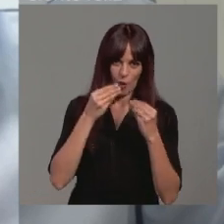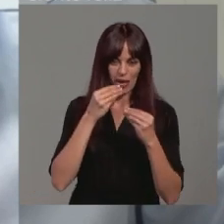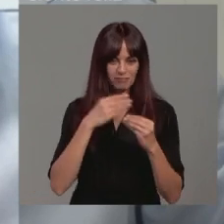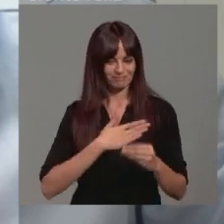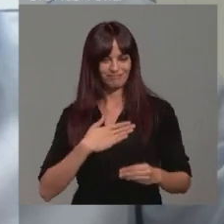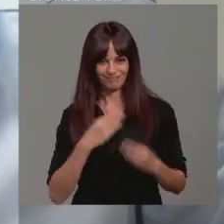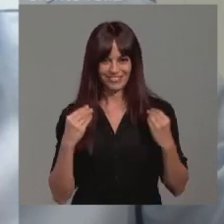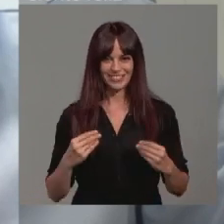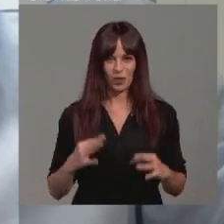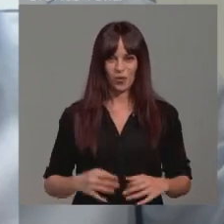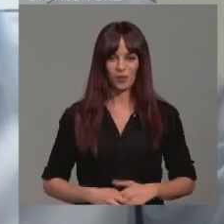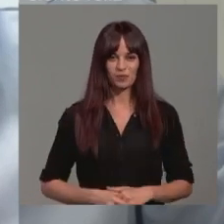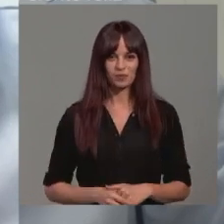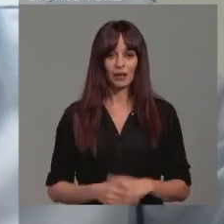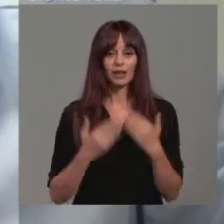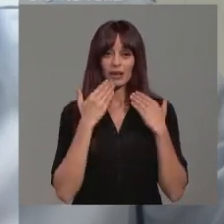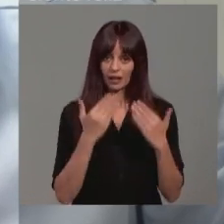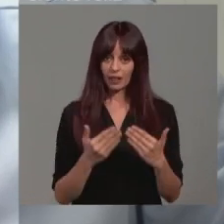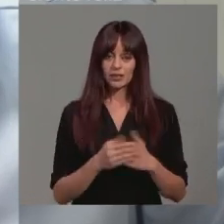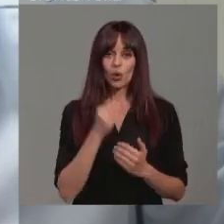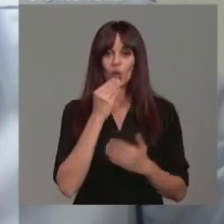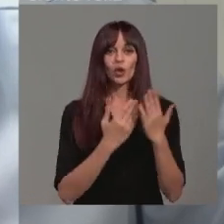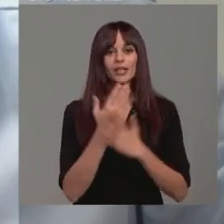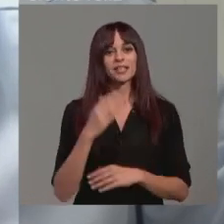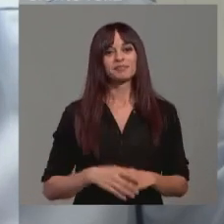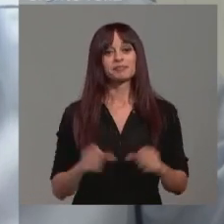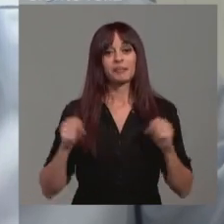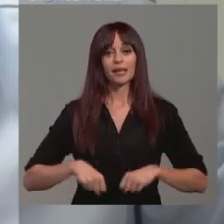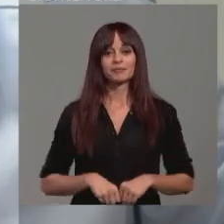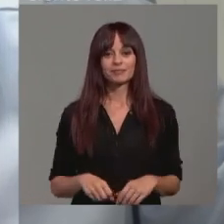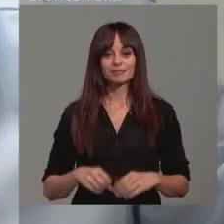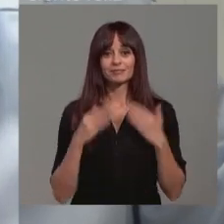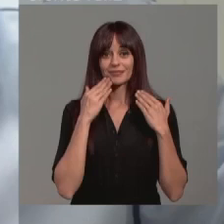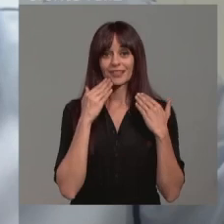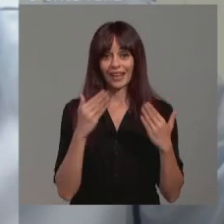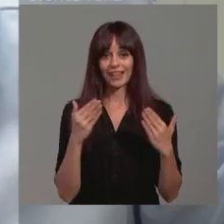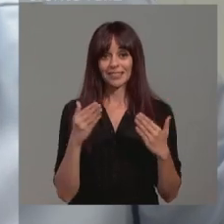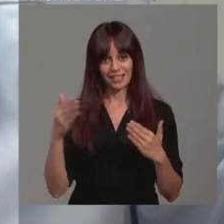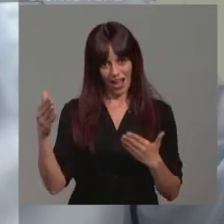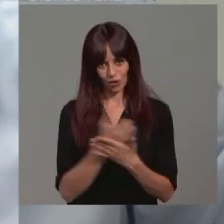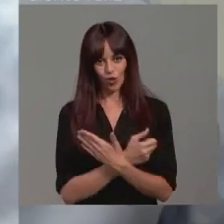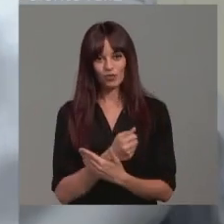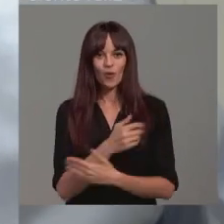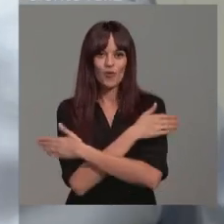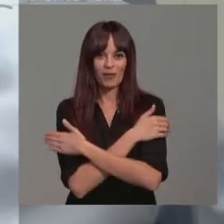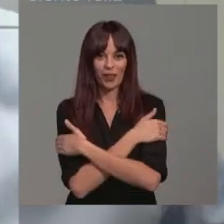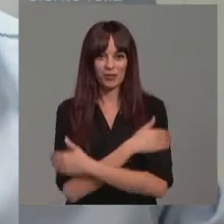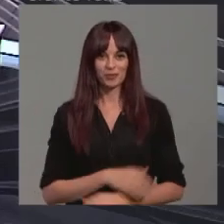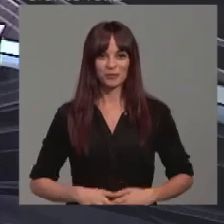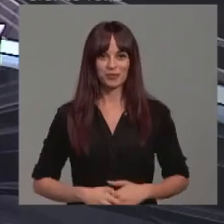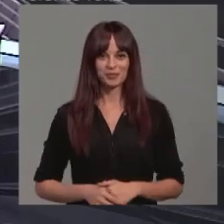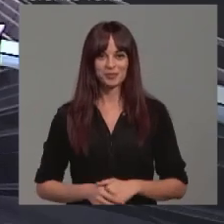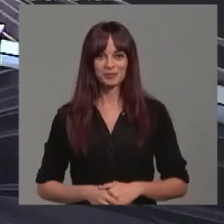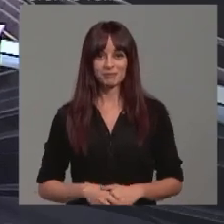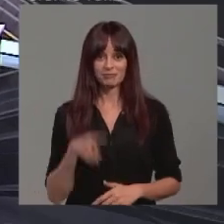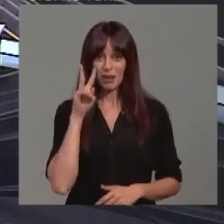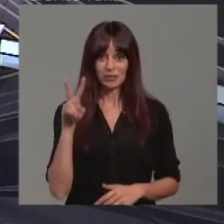muy satisfechos de ahí. Muchísimas gracias y buenos días. Vale, muchas gracias a todos. Venga, un abrazo. Bueno, pues